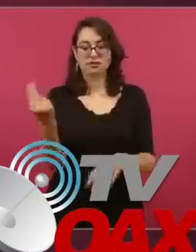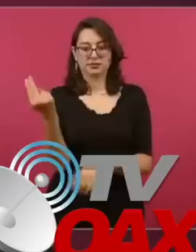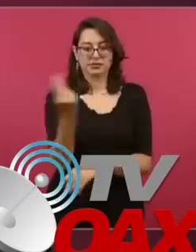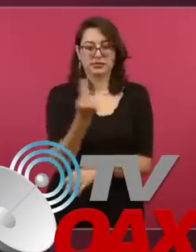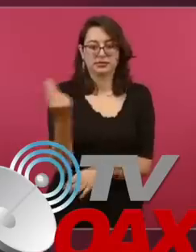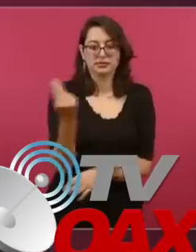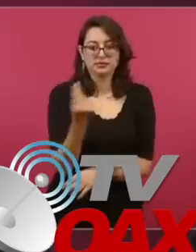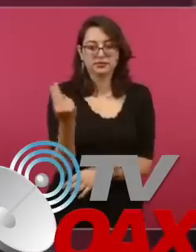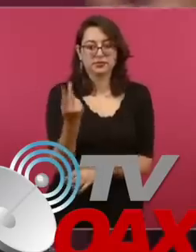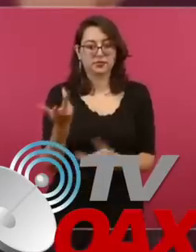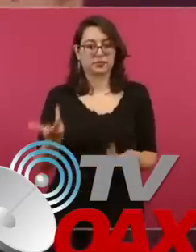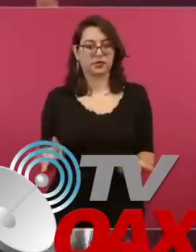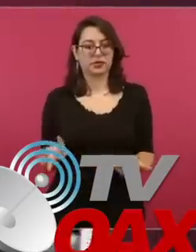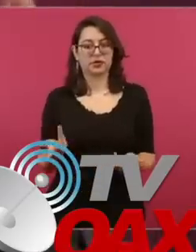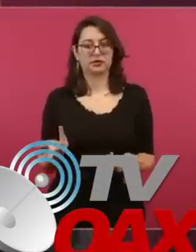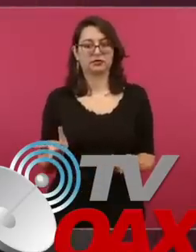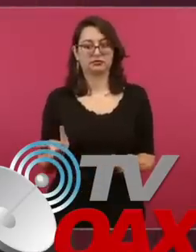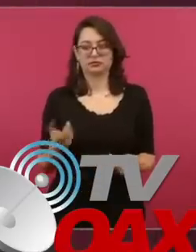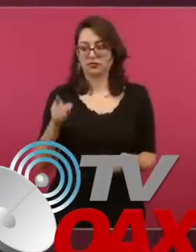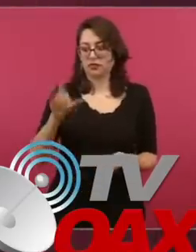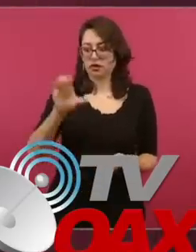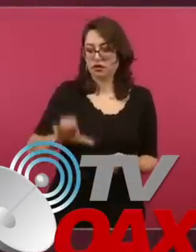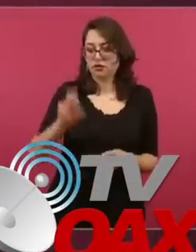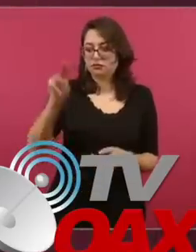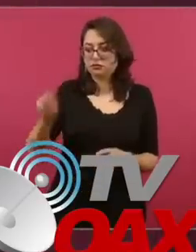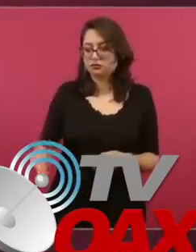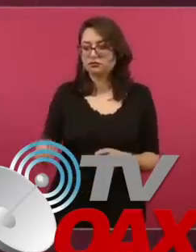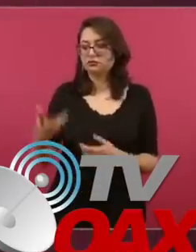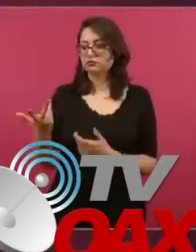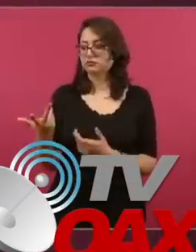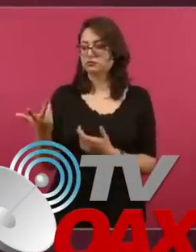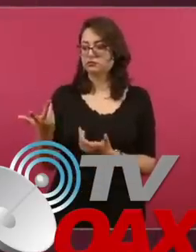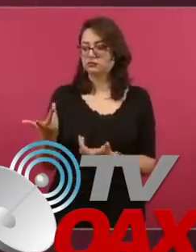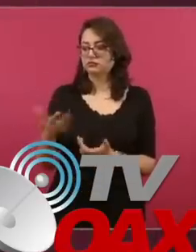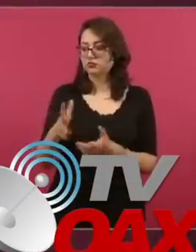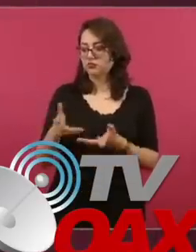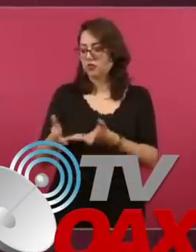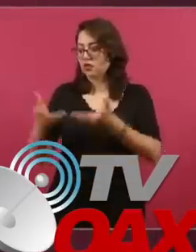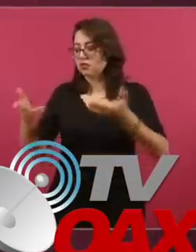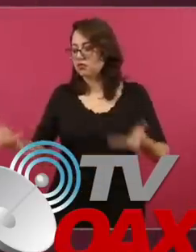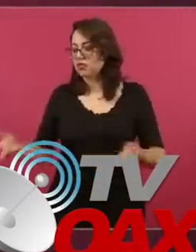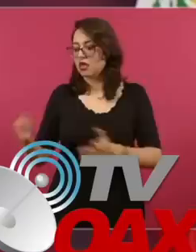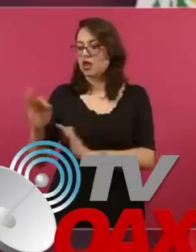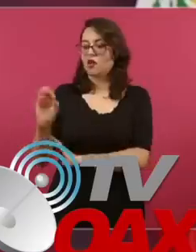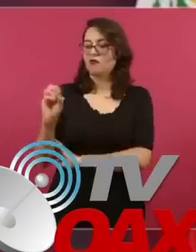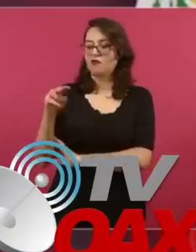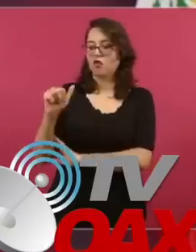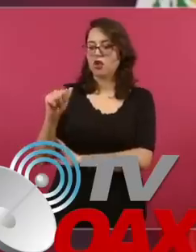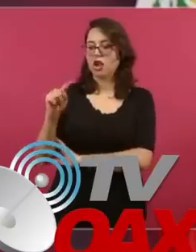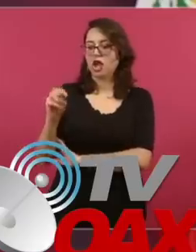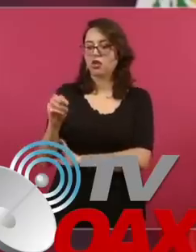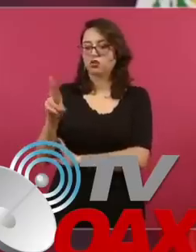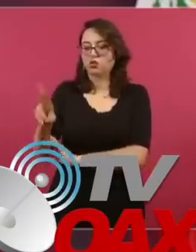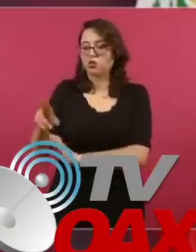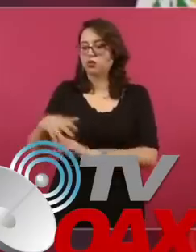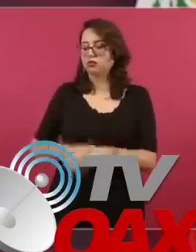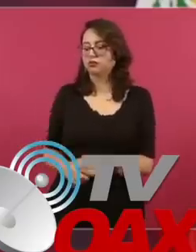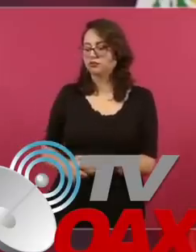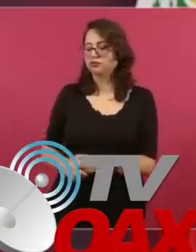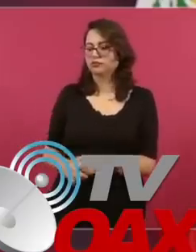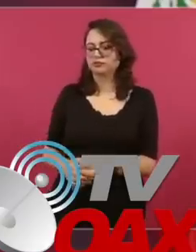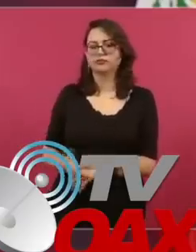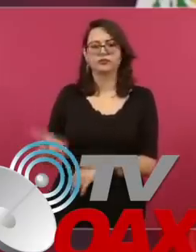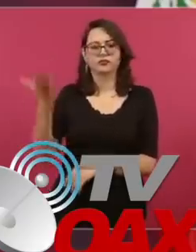Terrenos de fonatur en Cancún vendidos en la época de Fox a 70